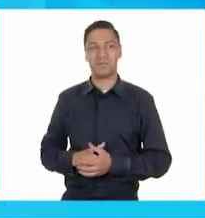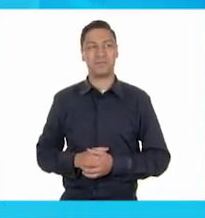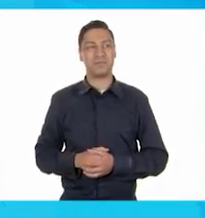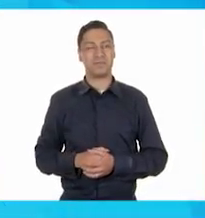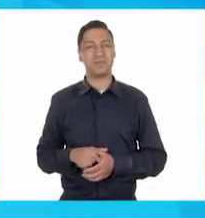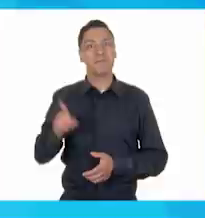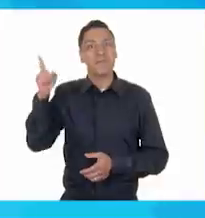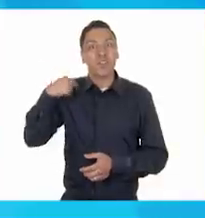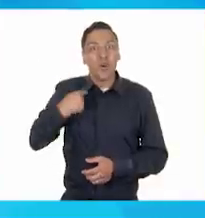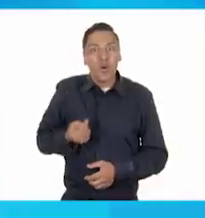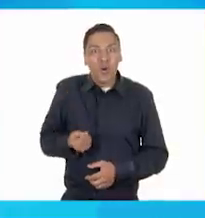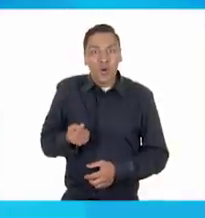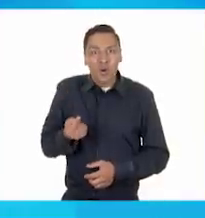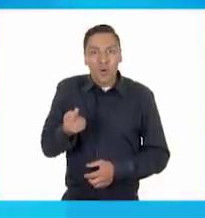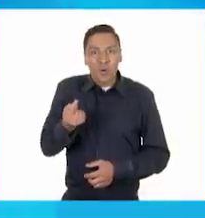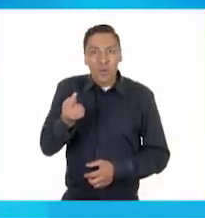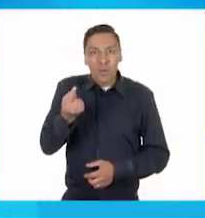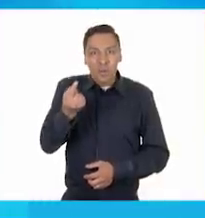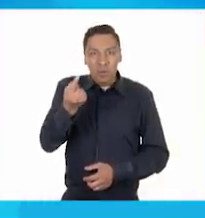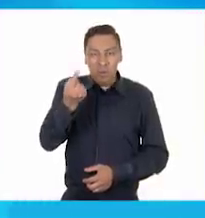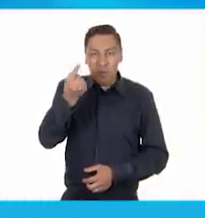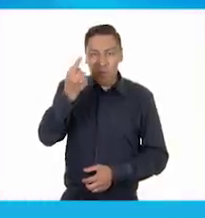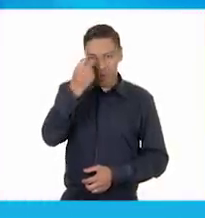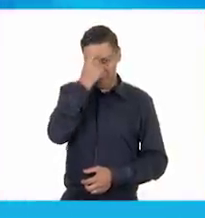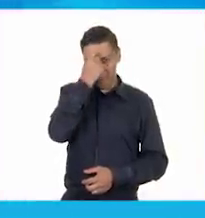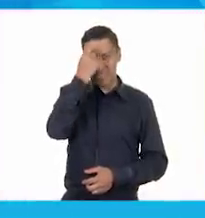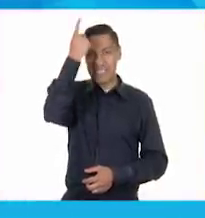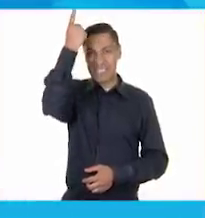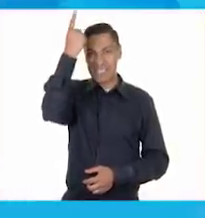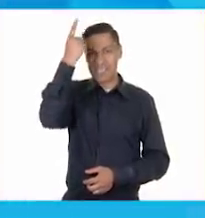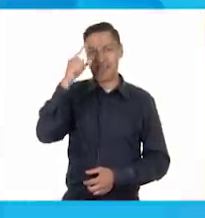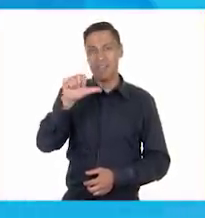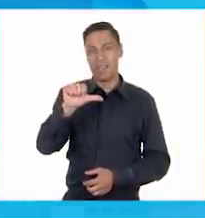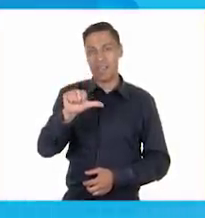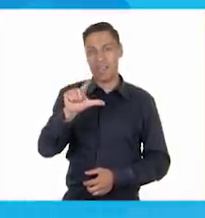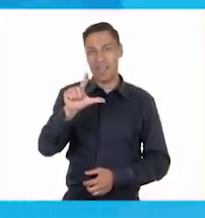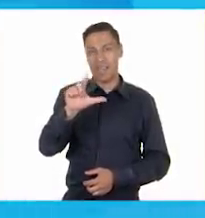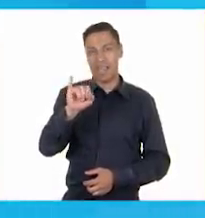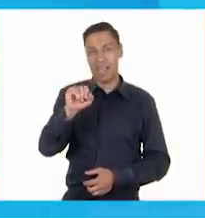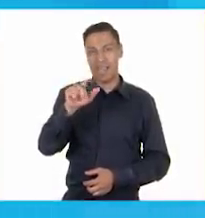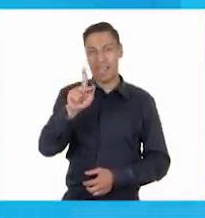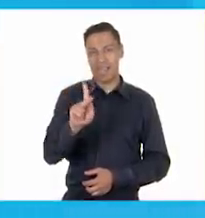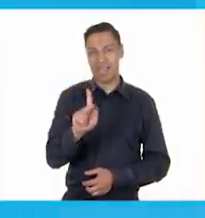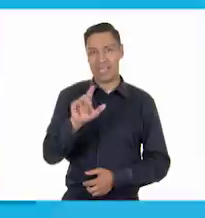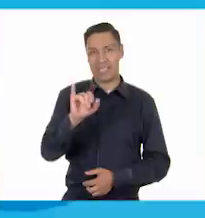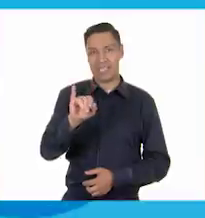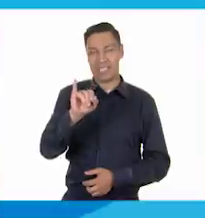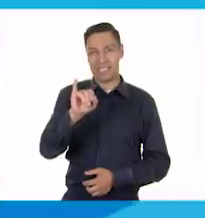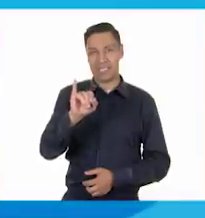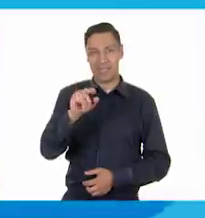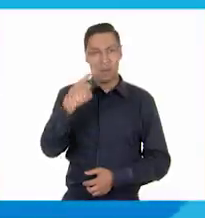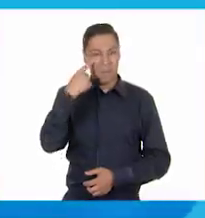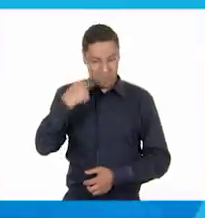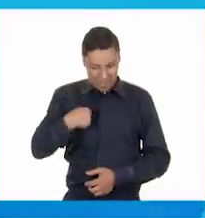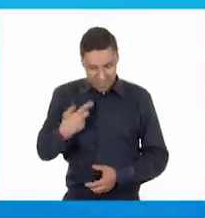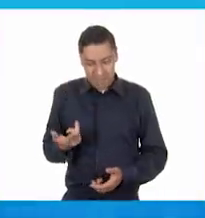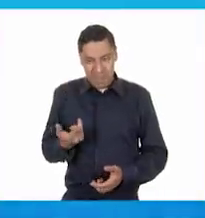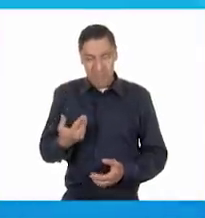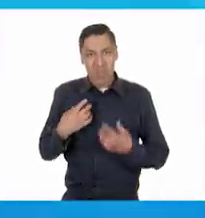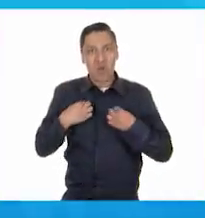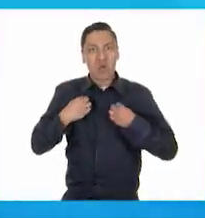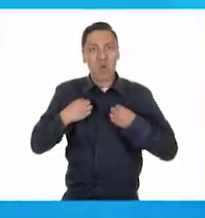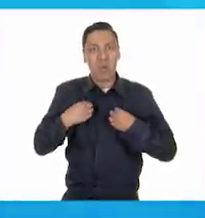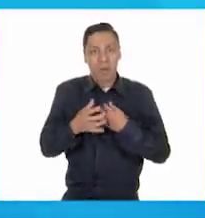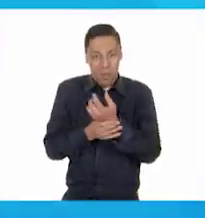Estoy creciendo. Y el autor es Aliki. ¡Mírame! Mi ropa no me queda bien.